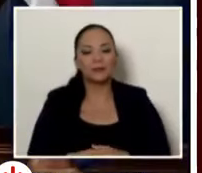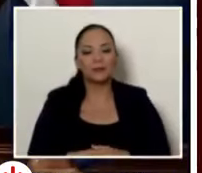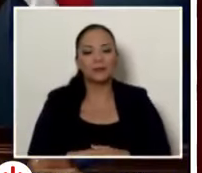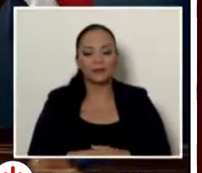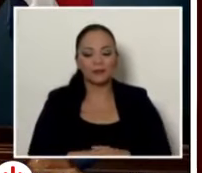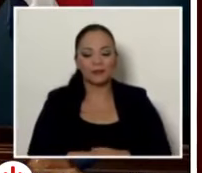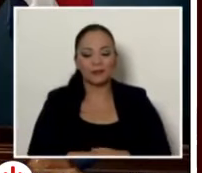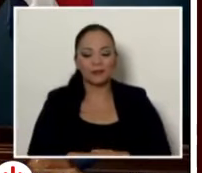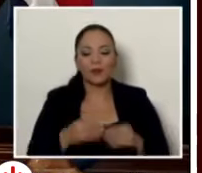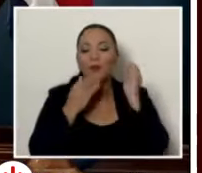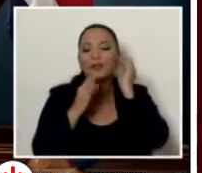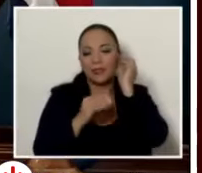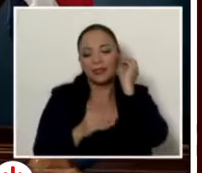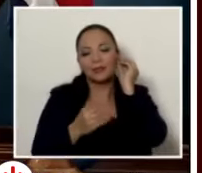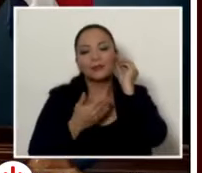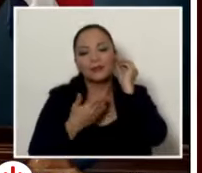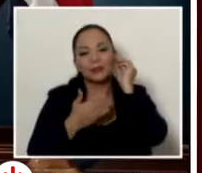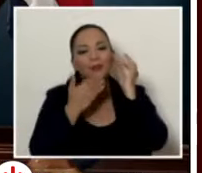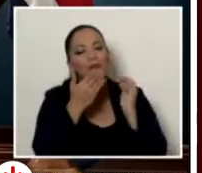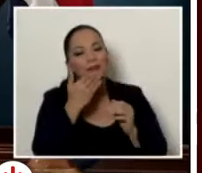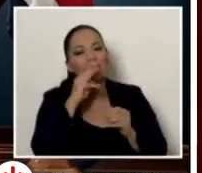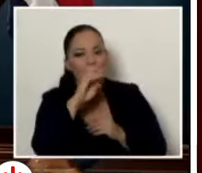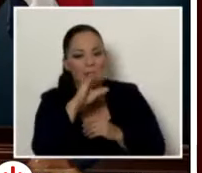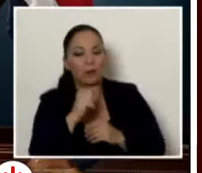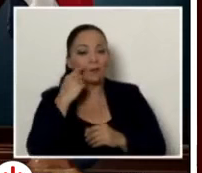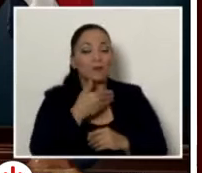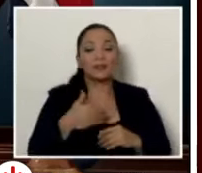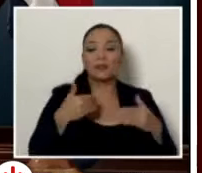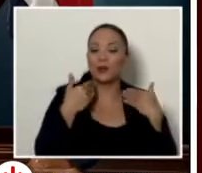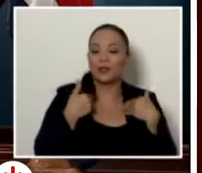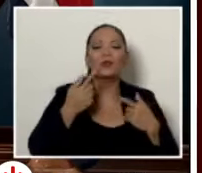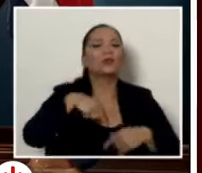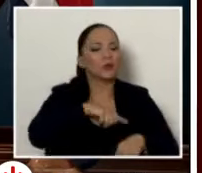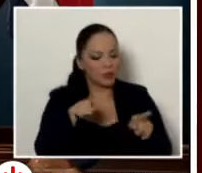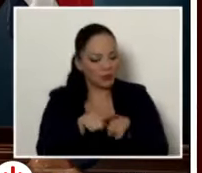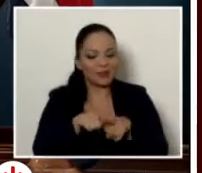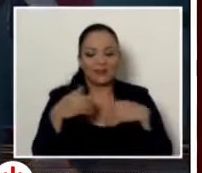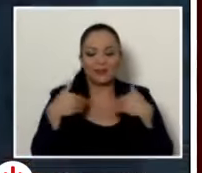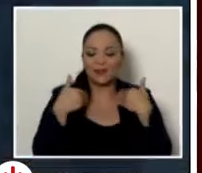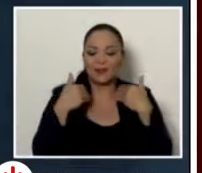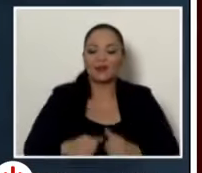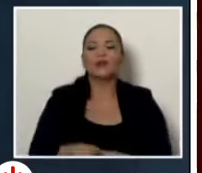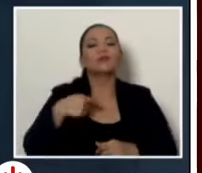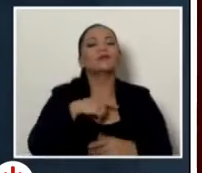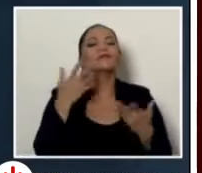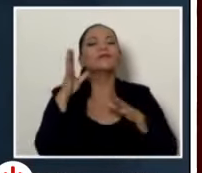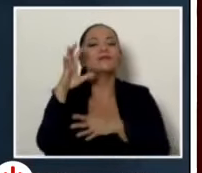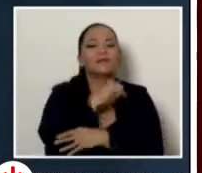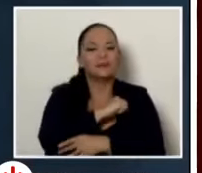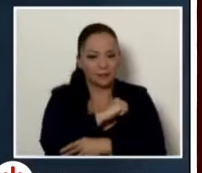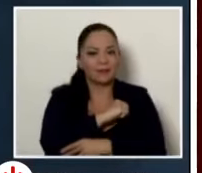Buenas tardes, presidente. Muchas gracias, don Marco. Así como el presidente está contento, nosotros también lo estamos. Hemos notado la